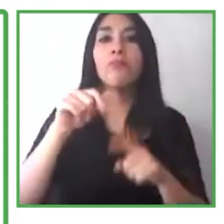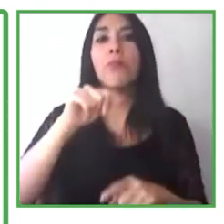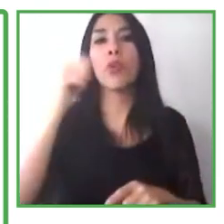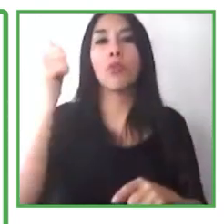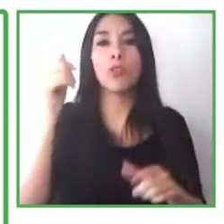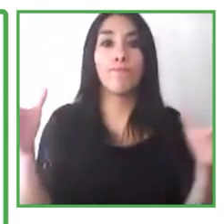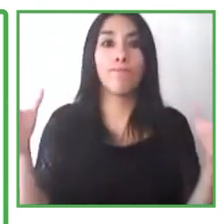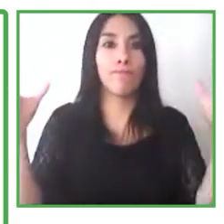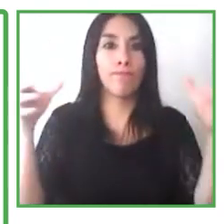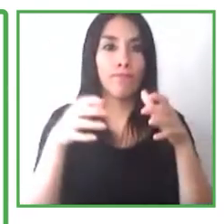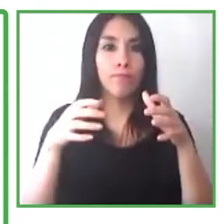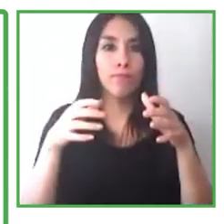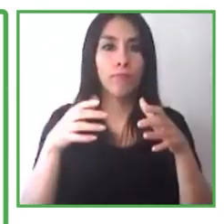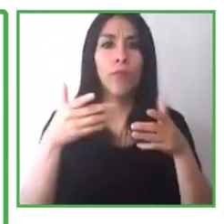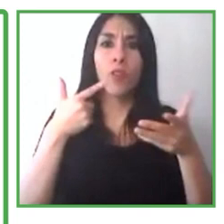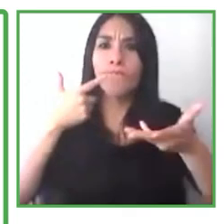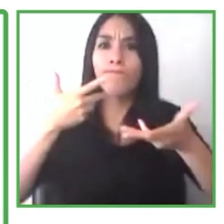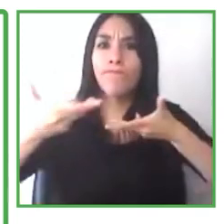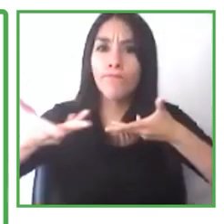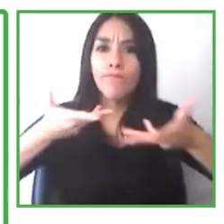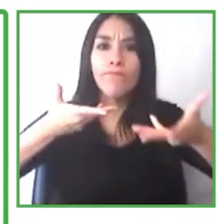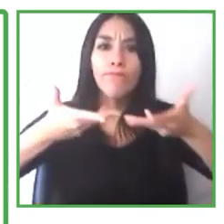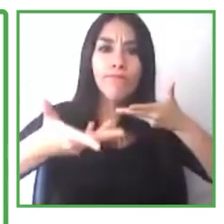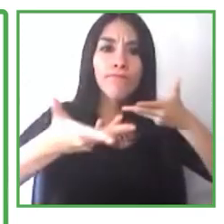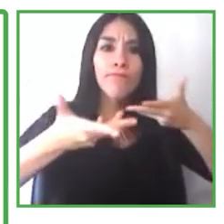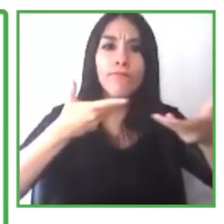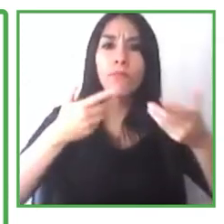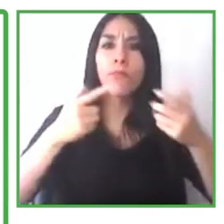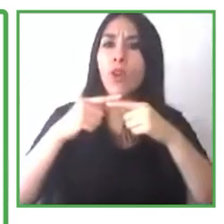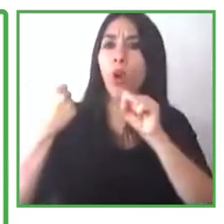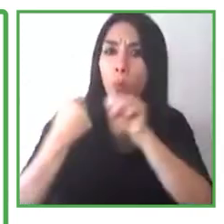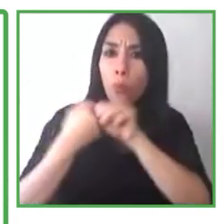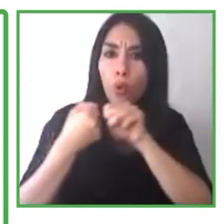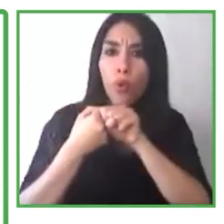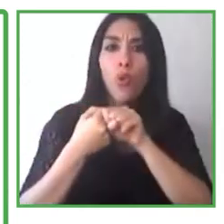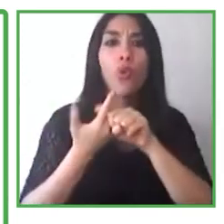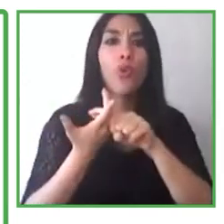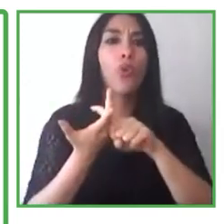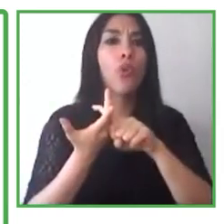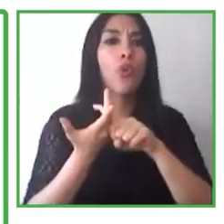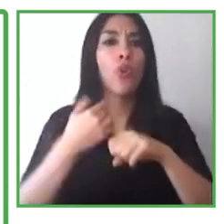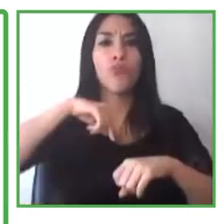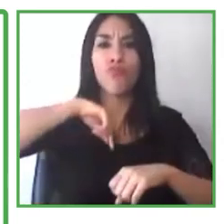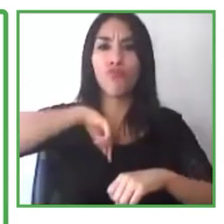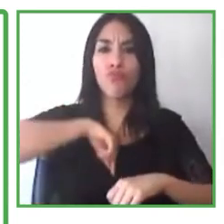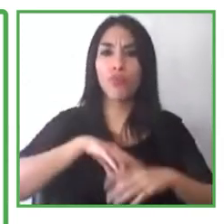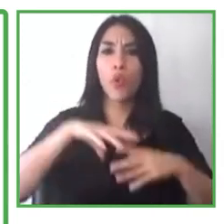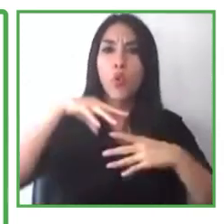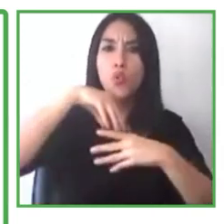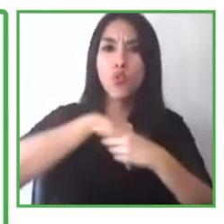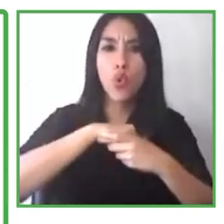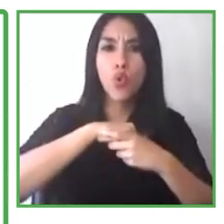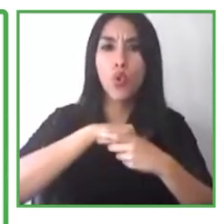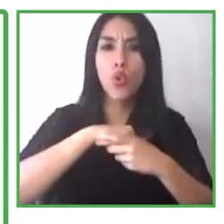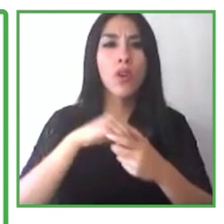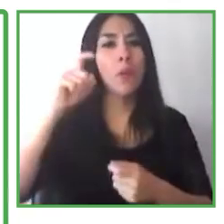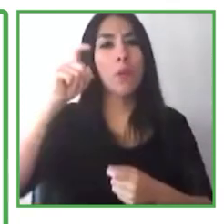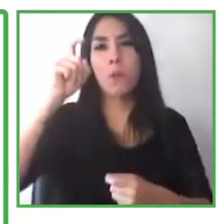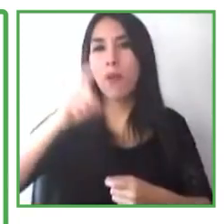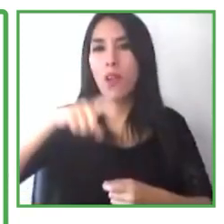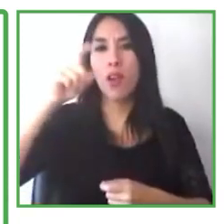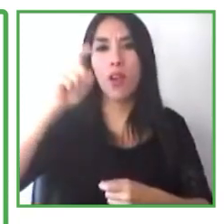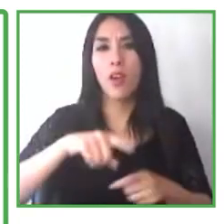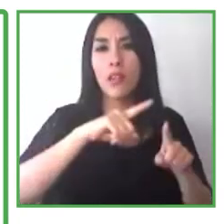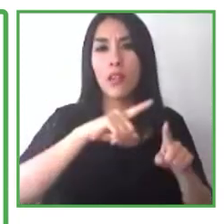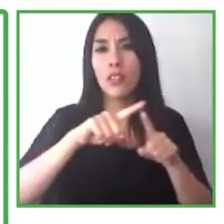abordar la visibilidad y la inclusión de distintos aspectos, distintos ángulos, y dependiendo de dónde